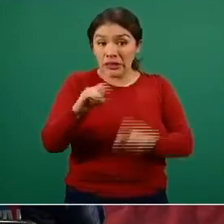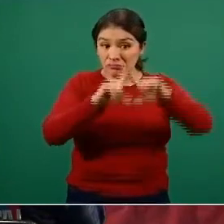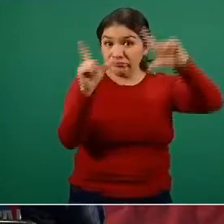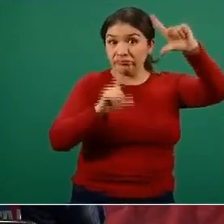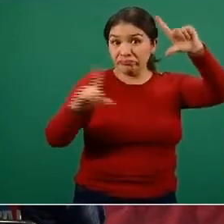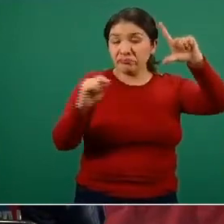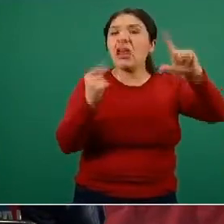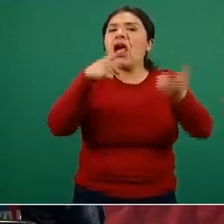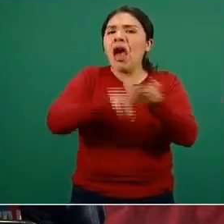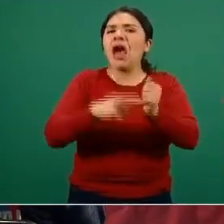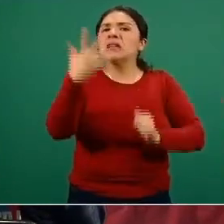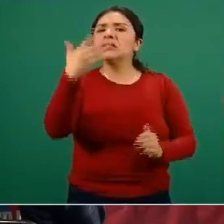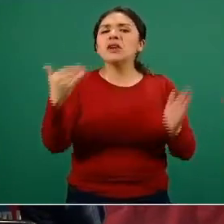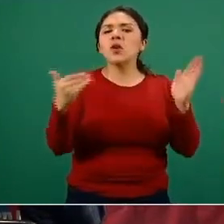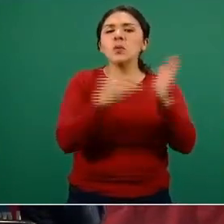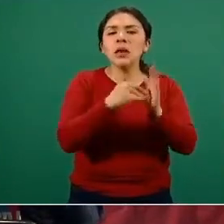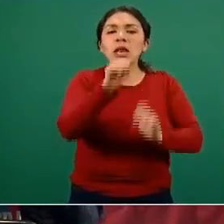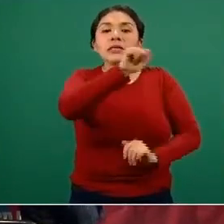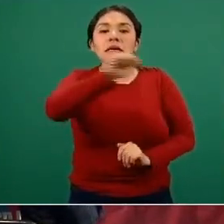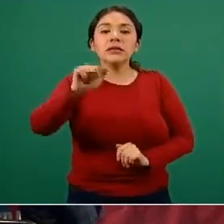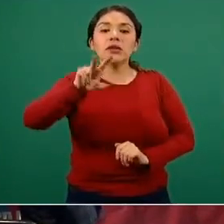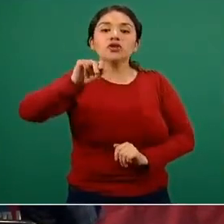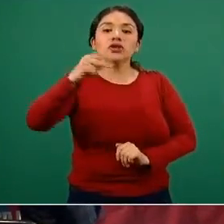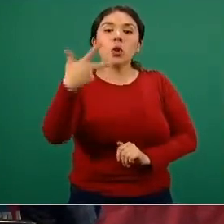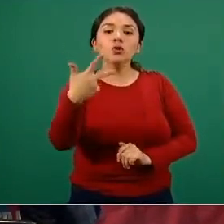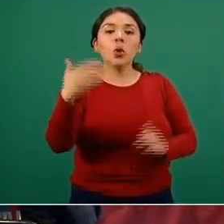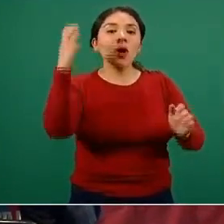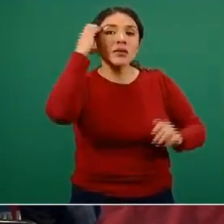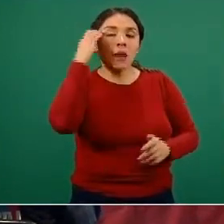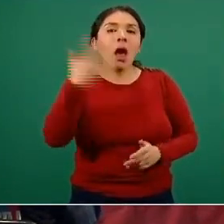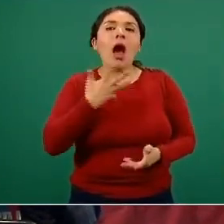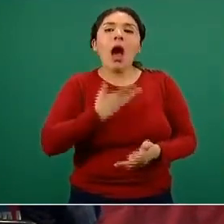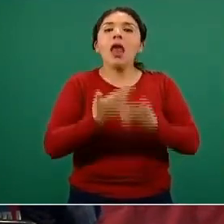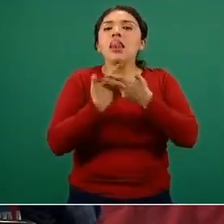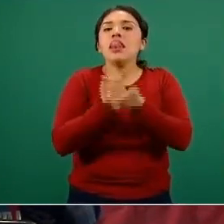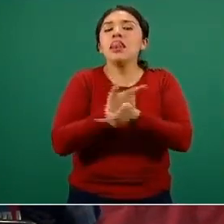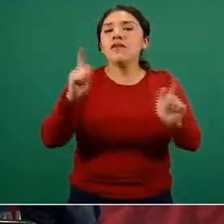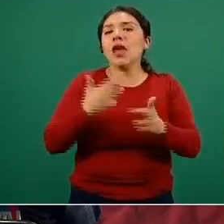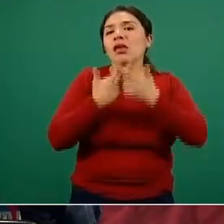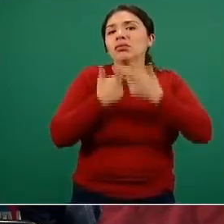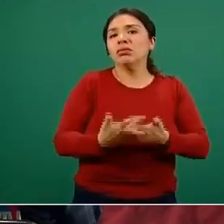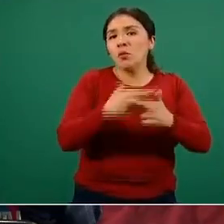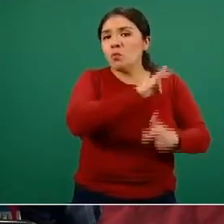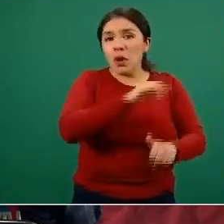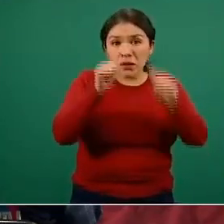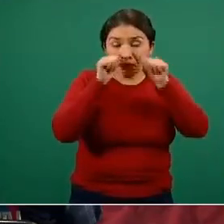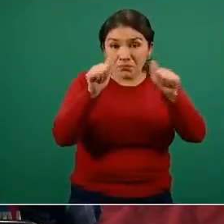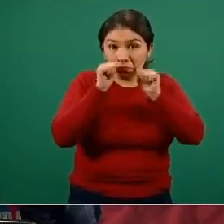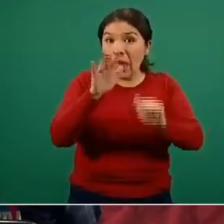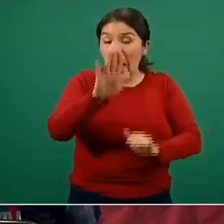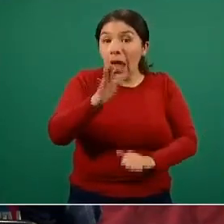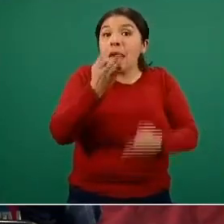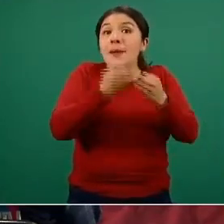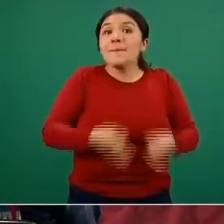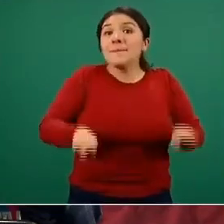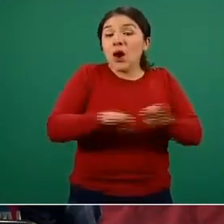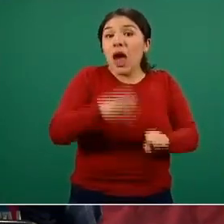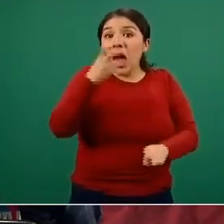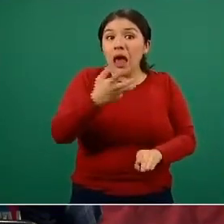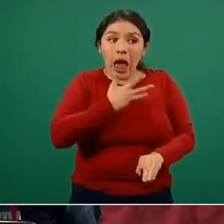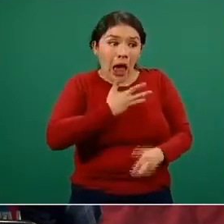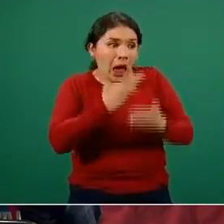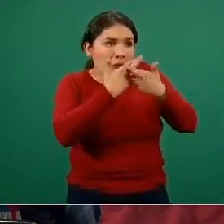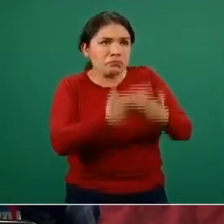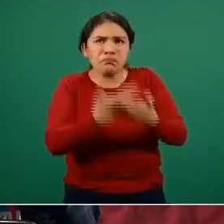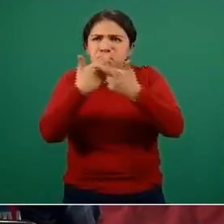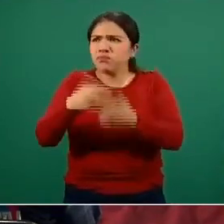representan 5 mil 688 camas disponibles. Y es importante recordar que es precisamente en base a esta disponibilidad